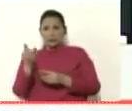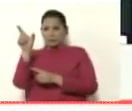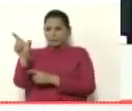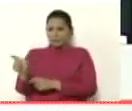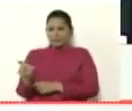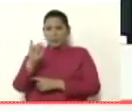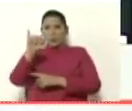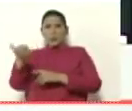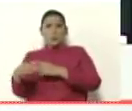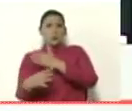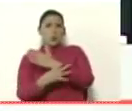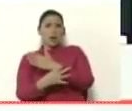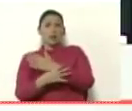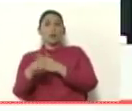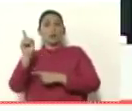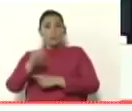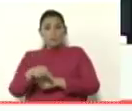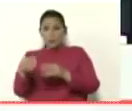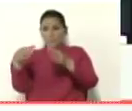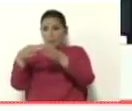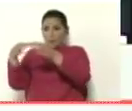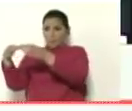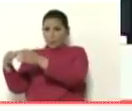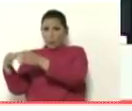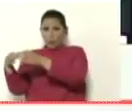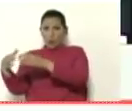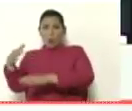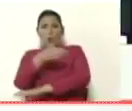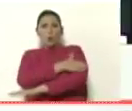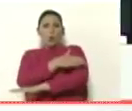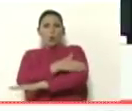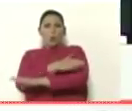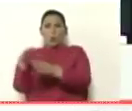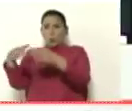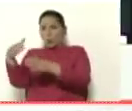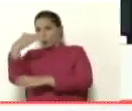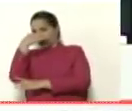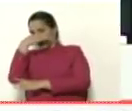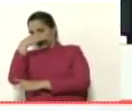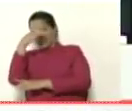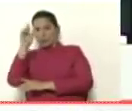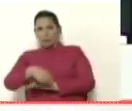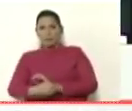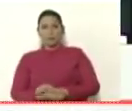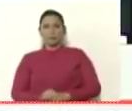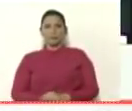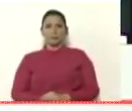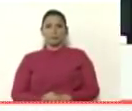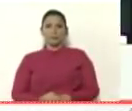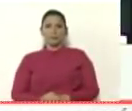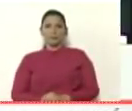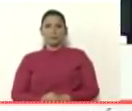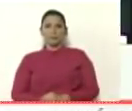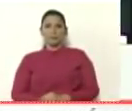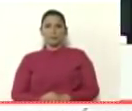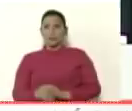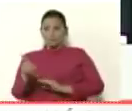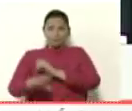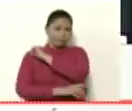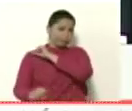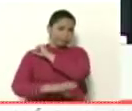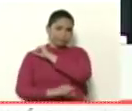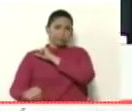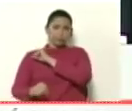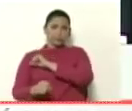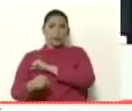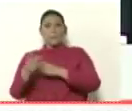Guaidó y por la dirigencia de este grupo terrorista, y vamos a demostrarlo aquí, muy corrupto de